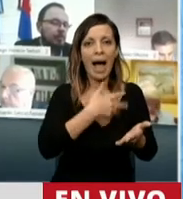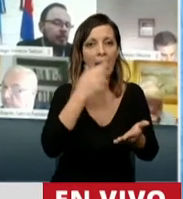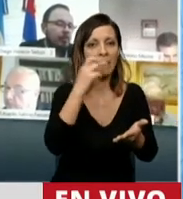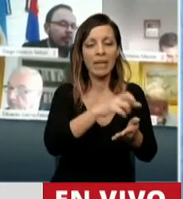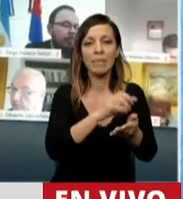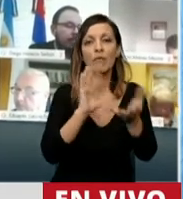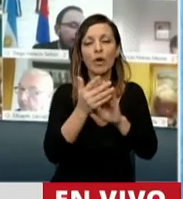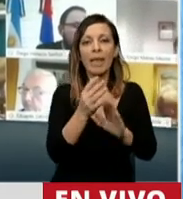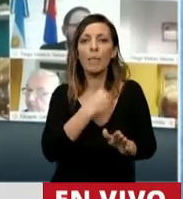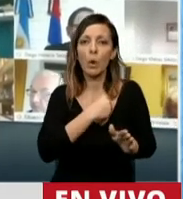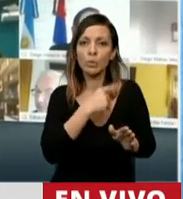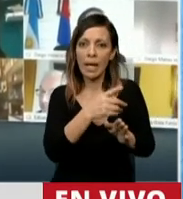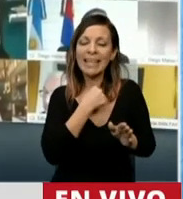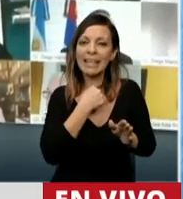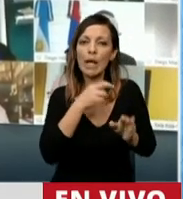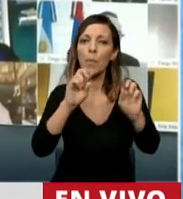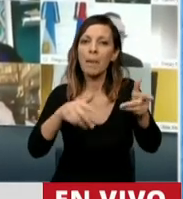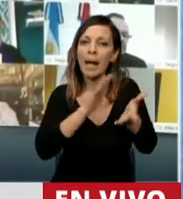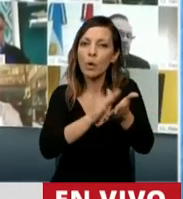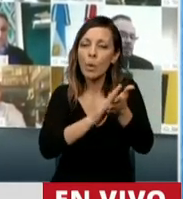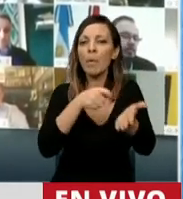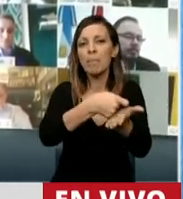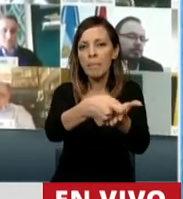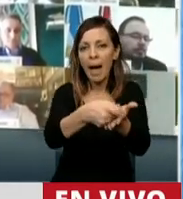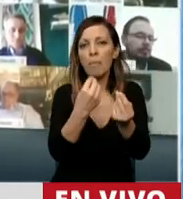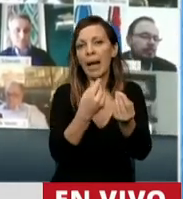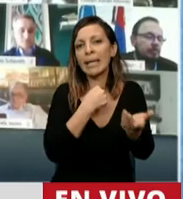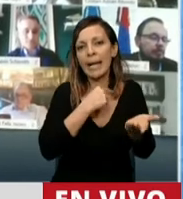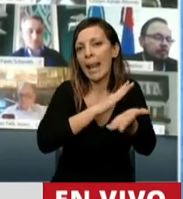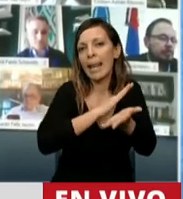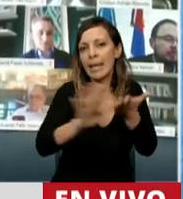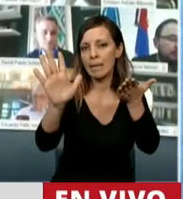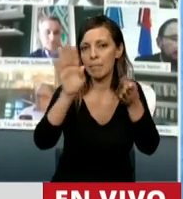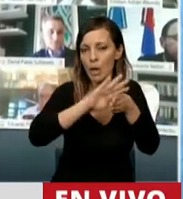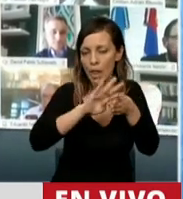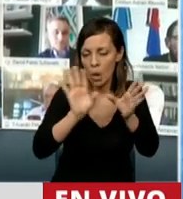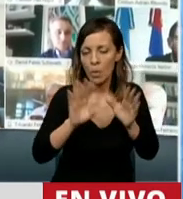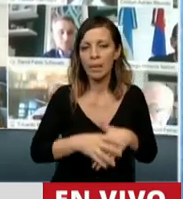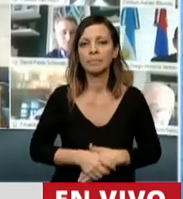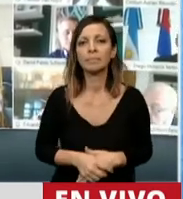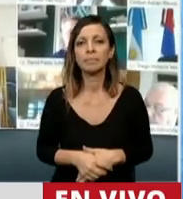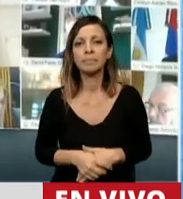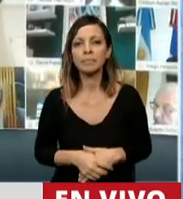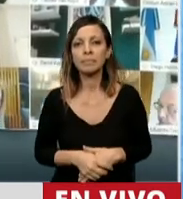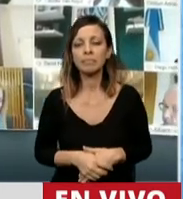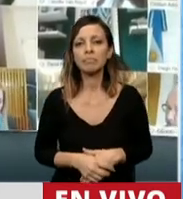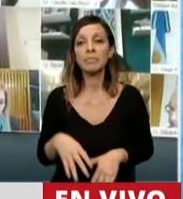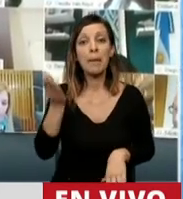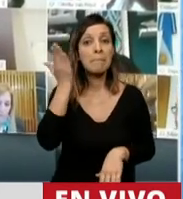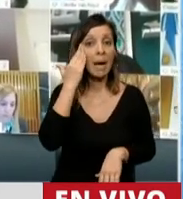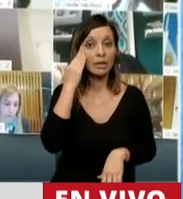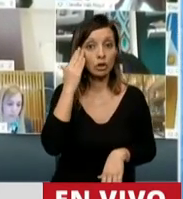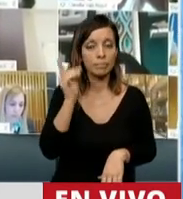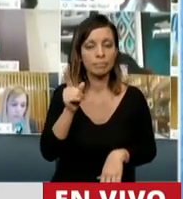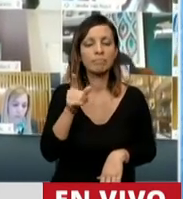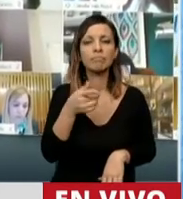manifestando su voluntad de acogerse un plan de facilidades de pago para cancelar la totalidad de sus deudas tributarias. En marzo el